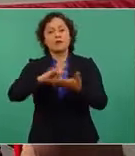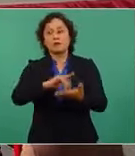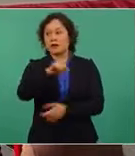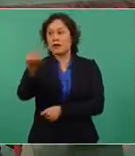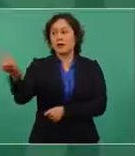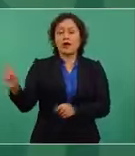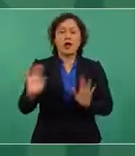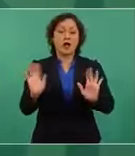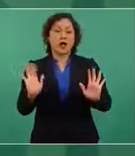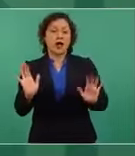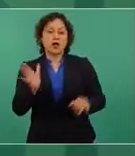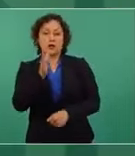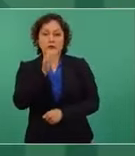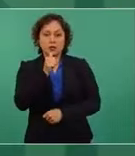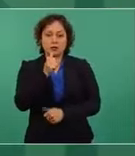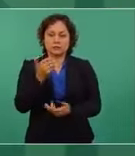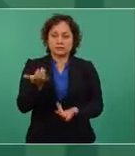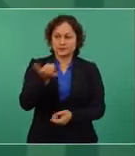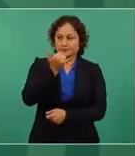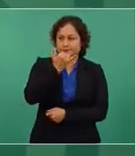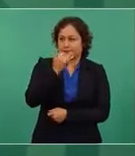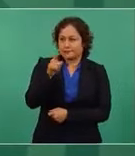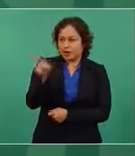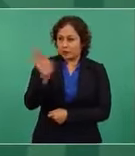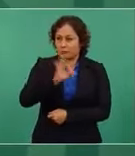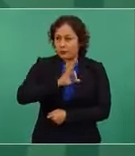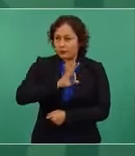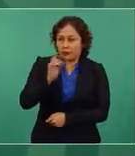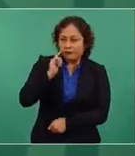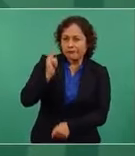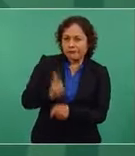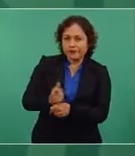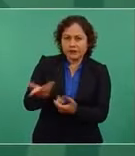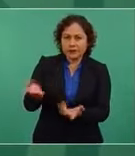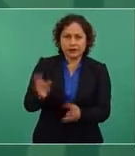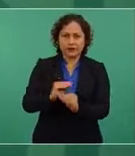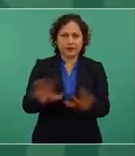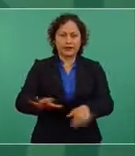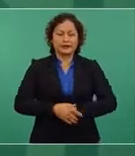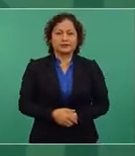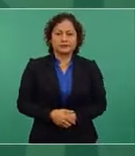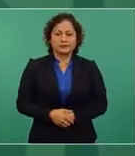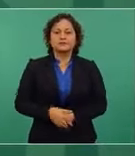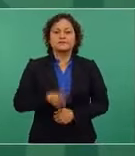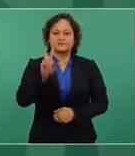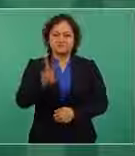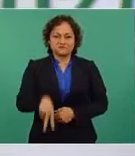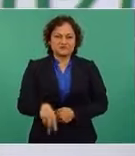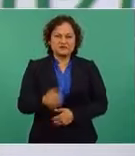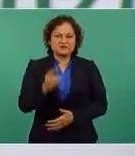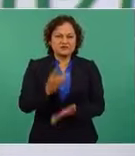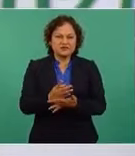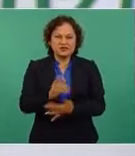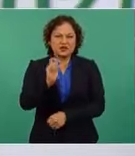porque sí se tiene la capacidad instalada para hacerlo. Es un tema de voluntad y de organización.